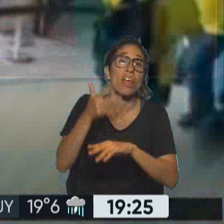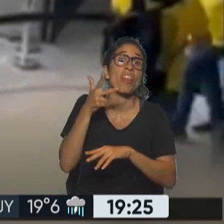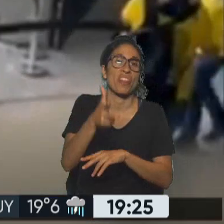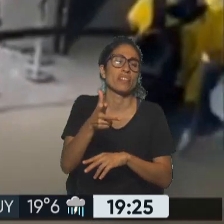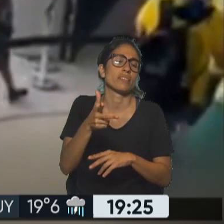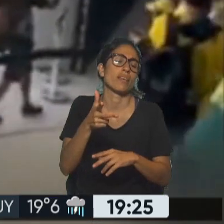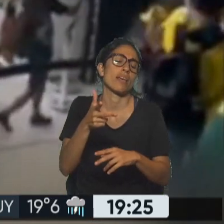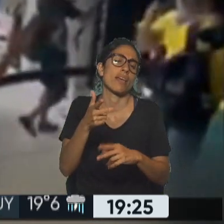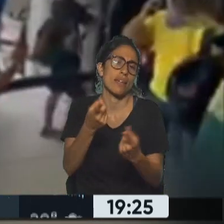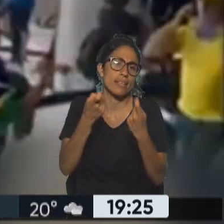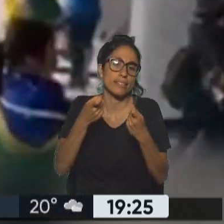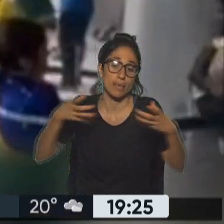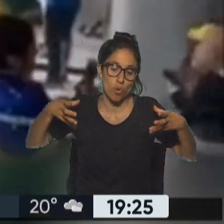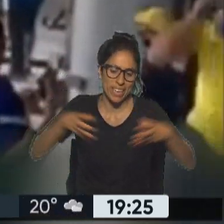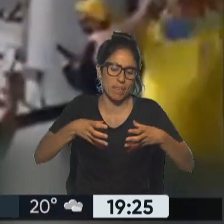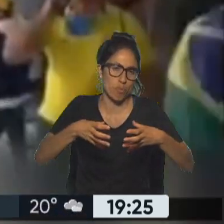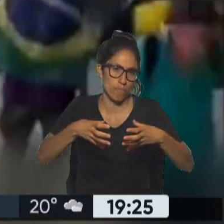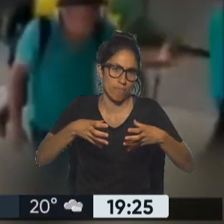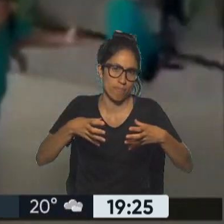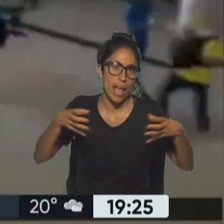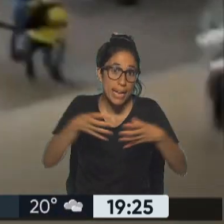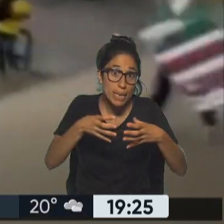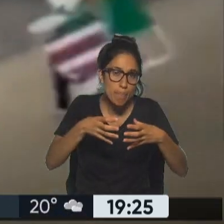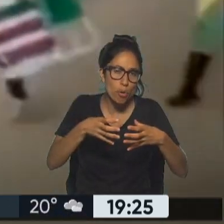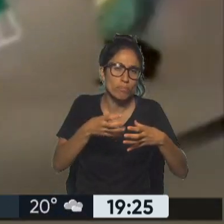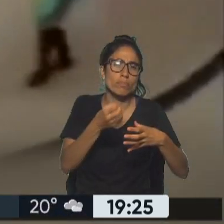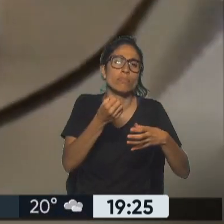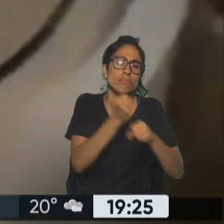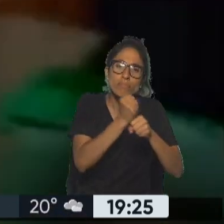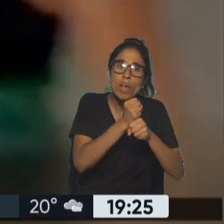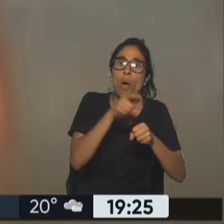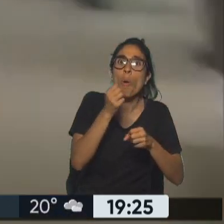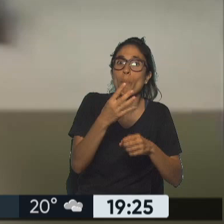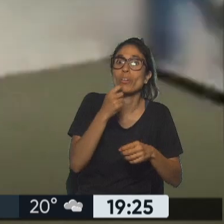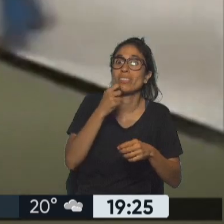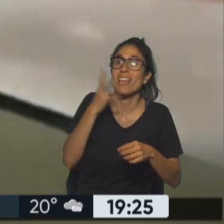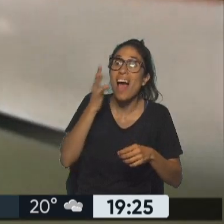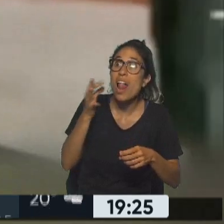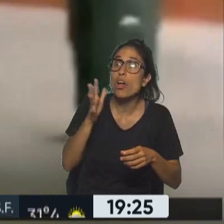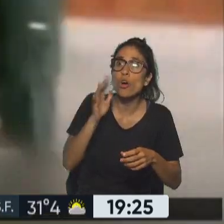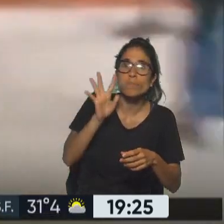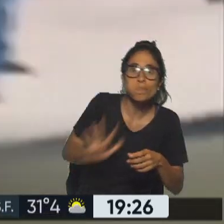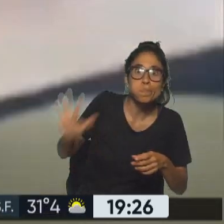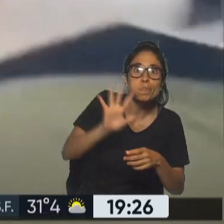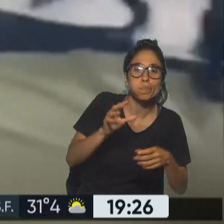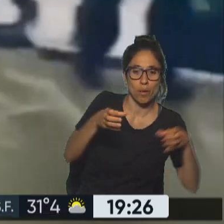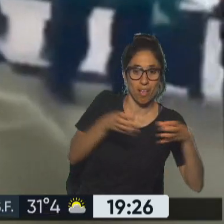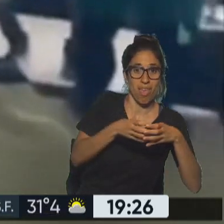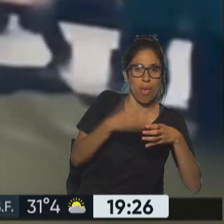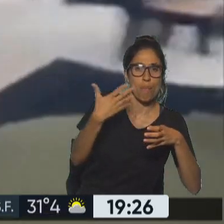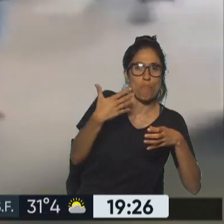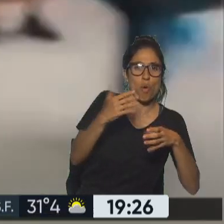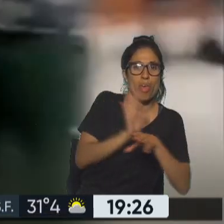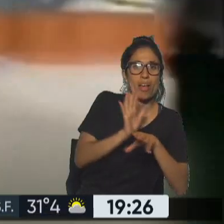hecho es válido recordar porque esta semana también Brasil había anunciado que vuelve de manera inmediata la CELAC recordemos la comunidad de estados latinoamericanos y